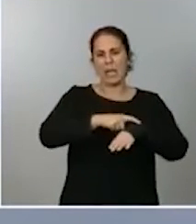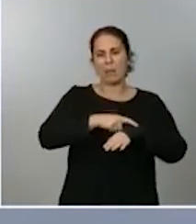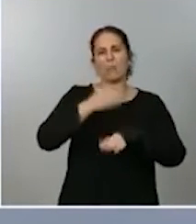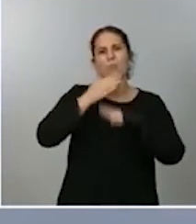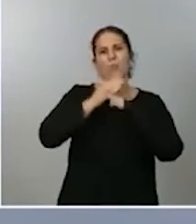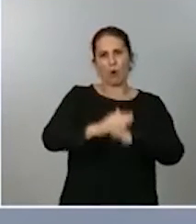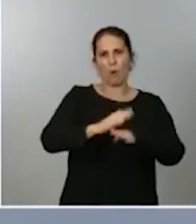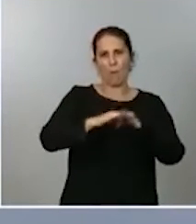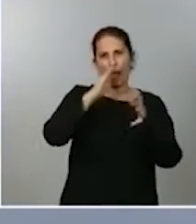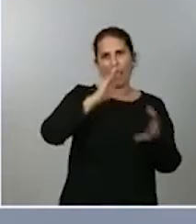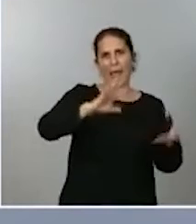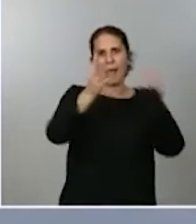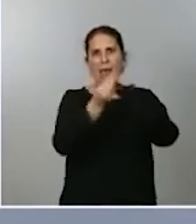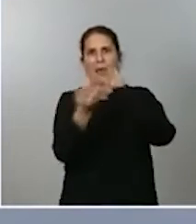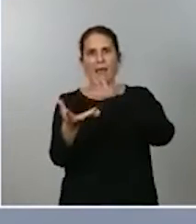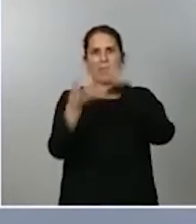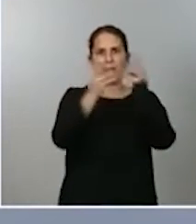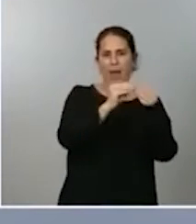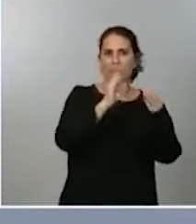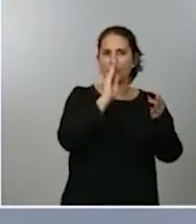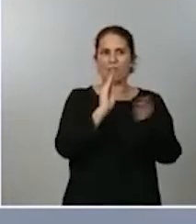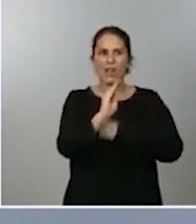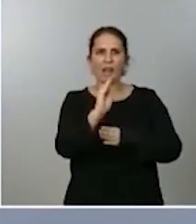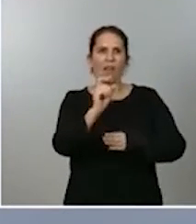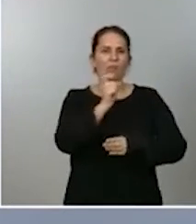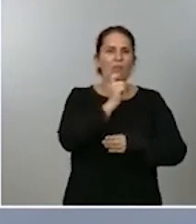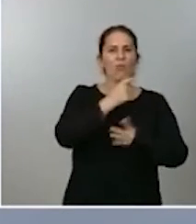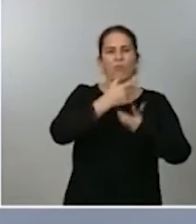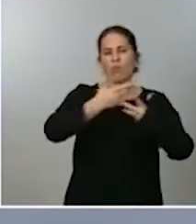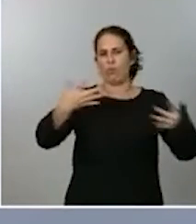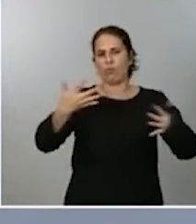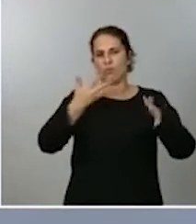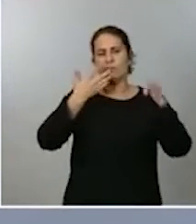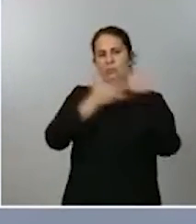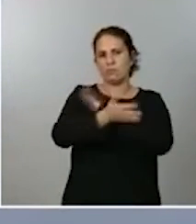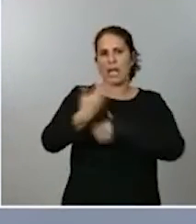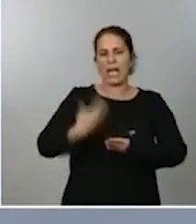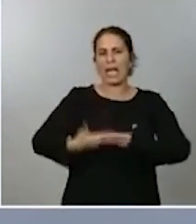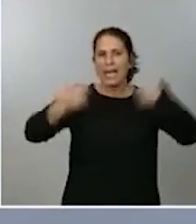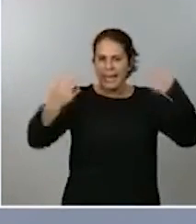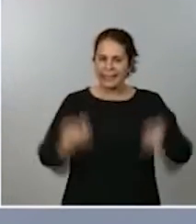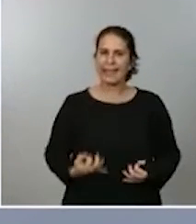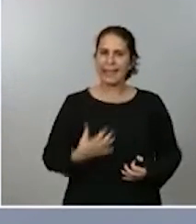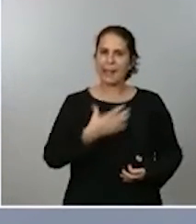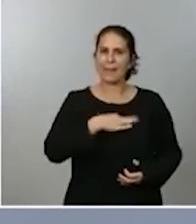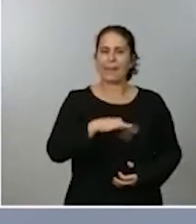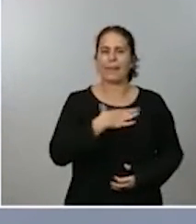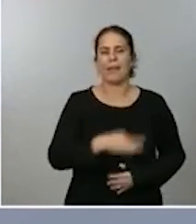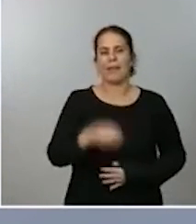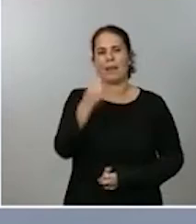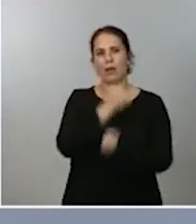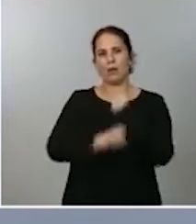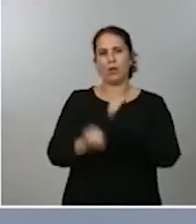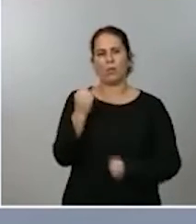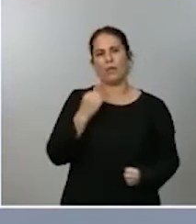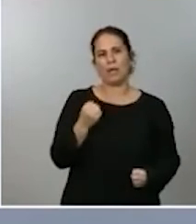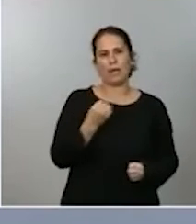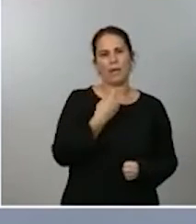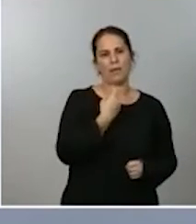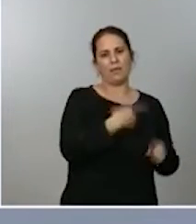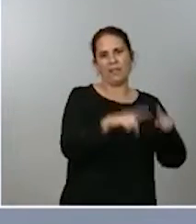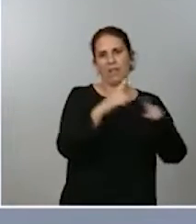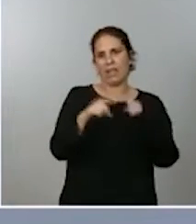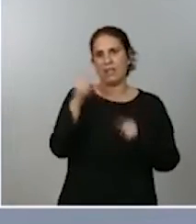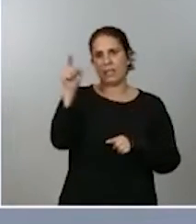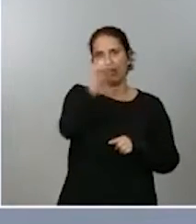comerciales, sus relaciones de financiación y, por lo tanto, garantizar la viabilidad económica de las diferentes unidades afectadas. Es